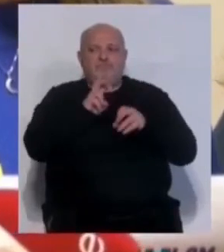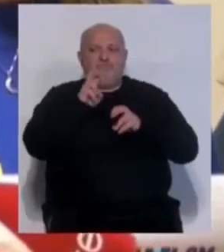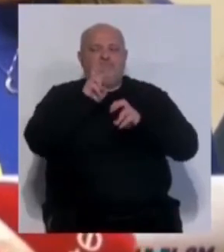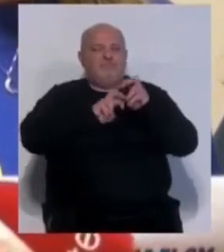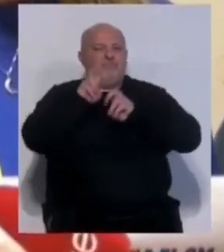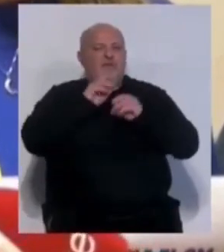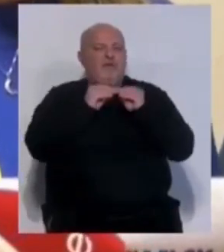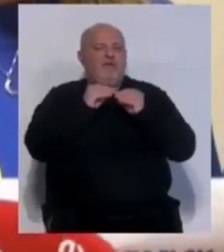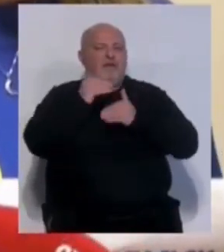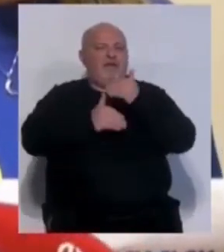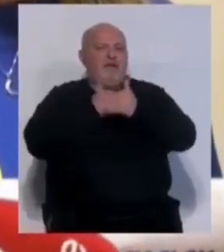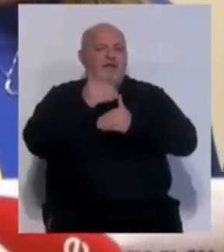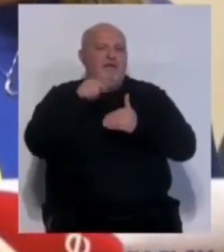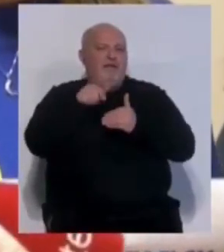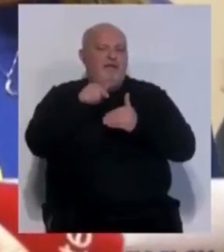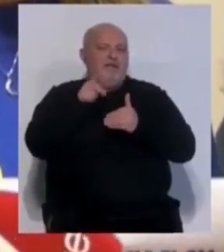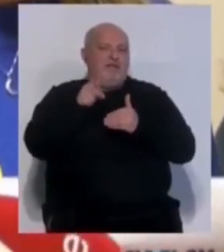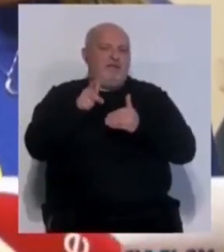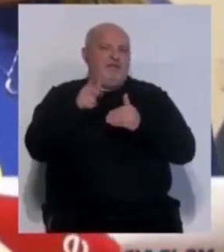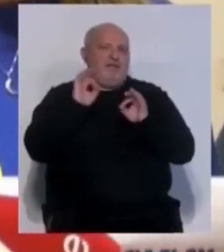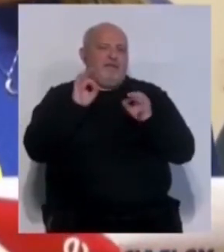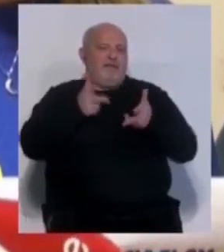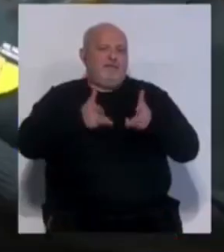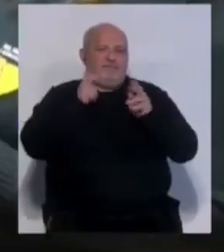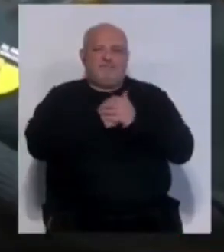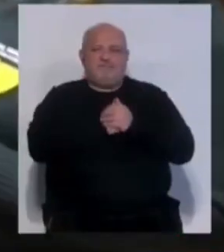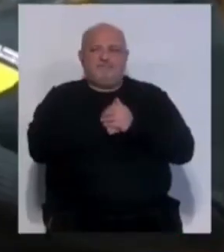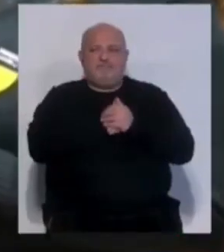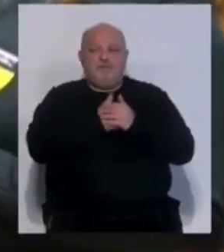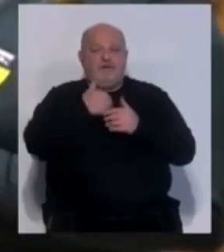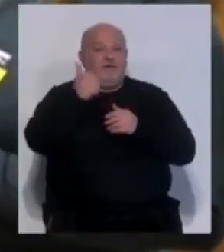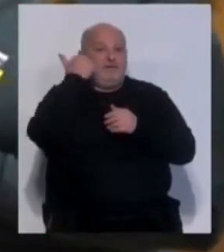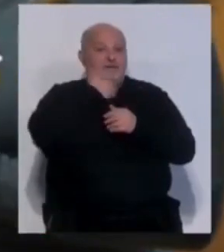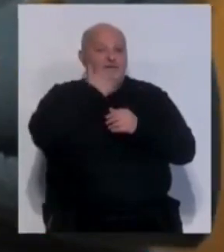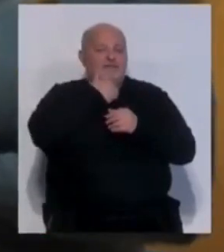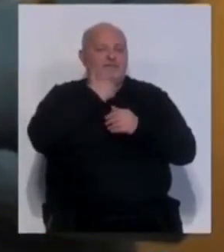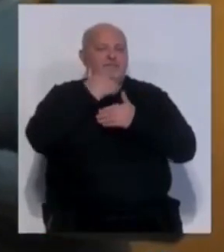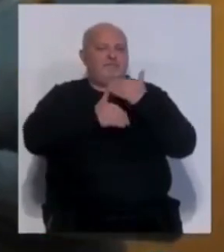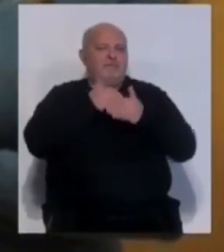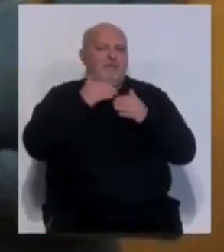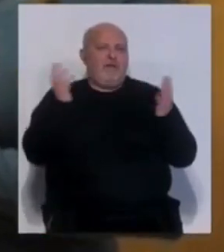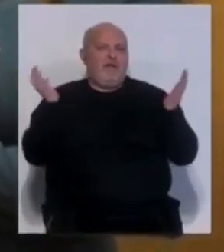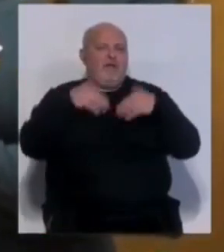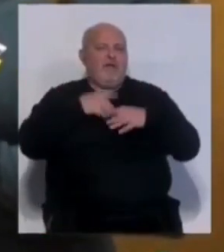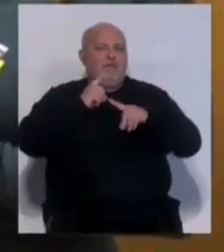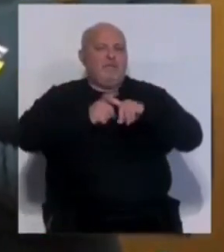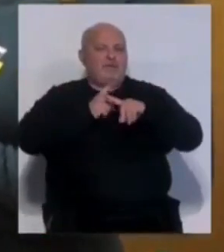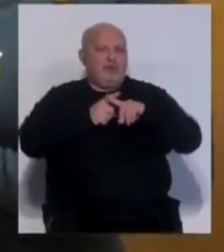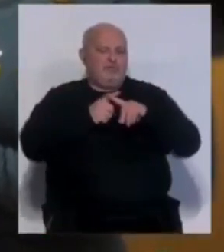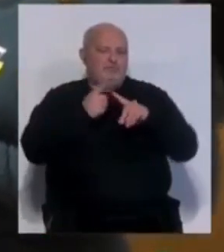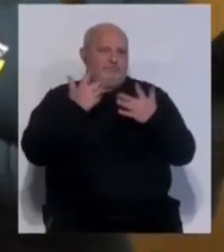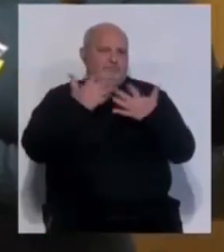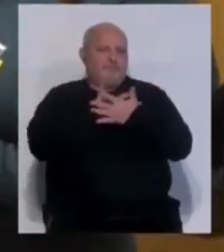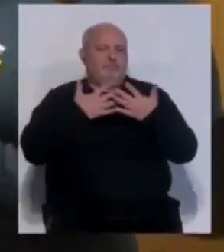una forma de seguir avanzando en derechos y en libertades. Este sábado se va a desarrollar un acto mixto en el que se